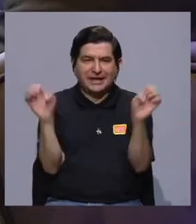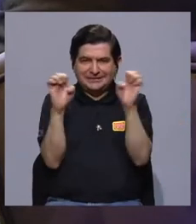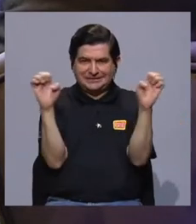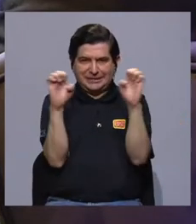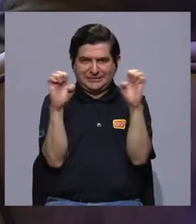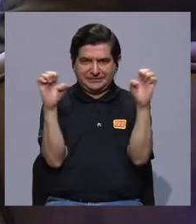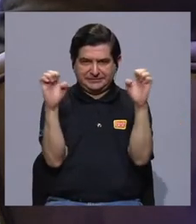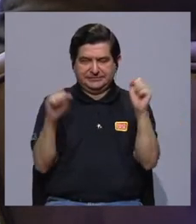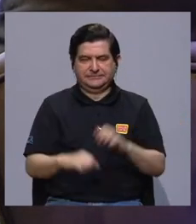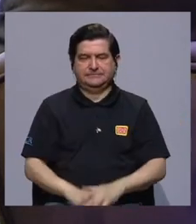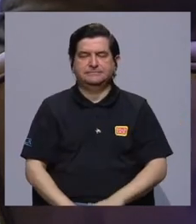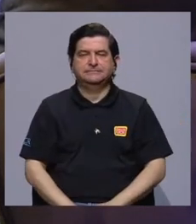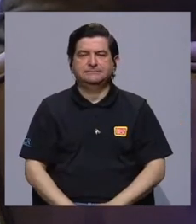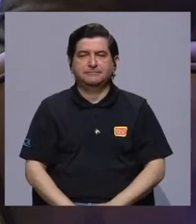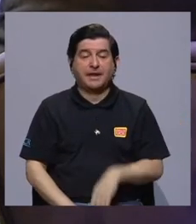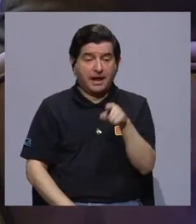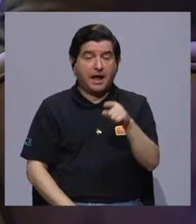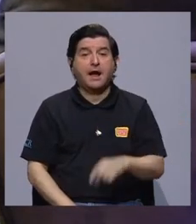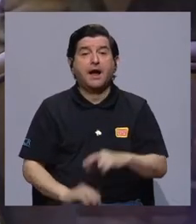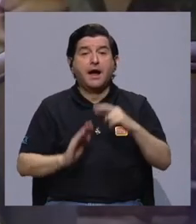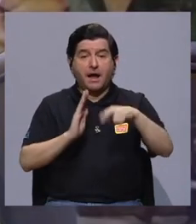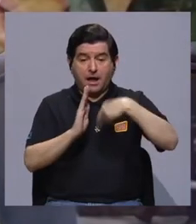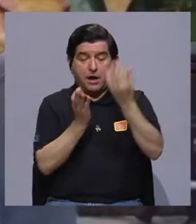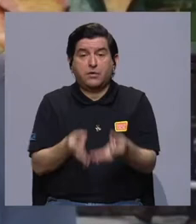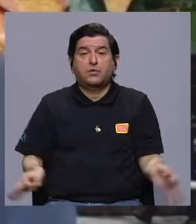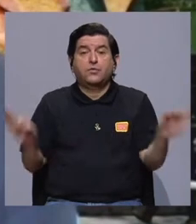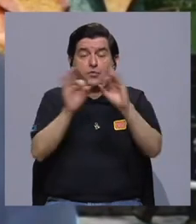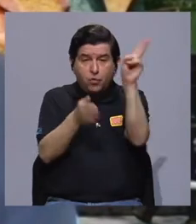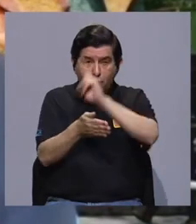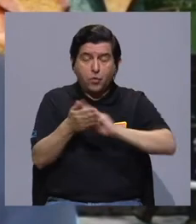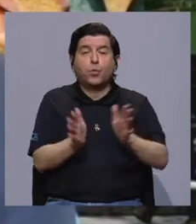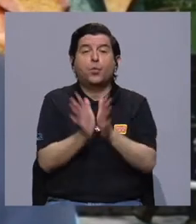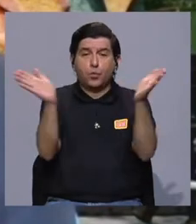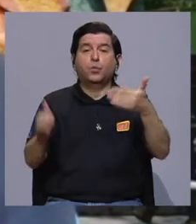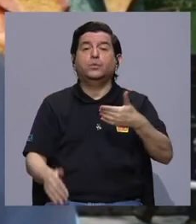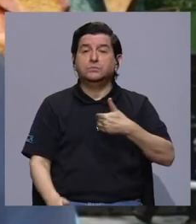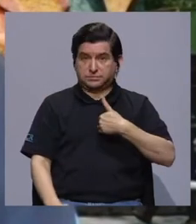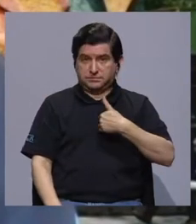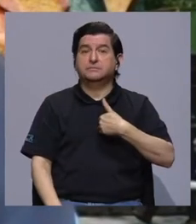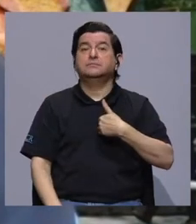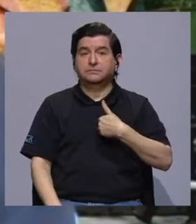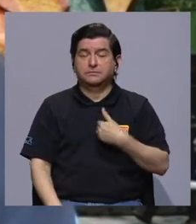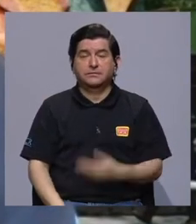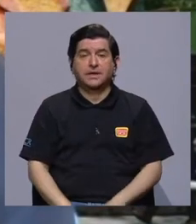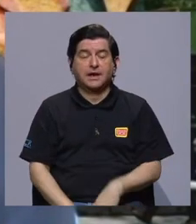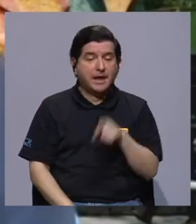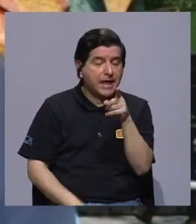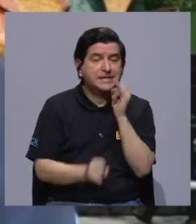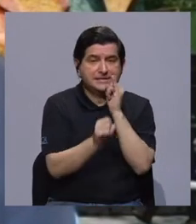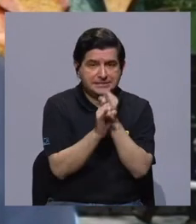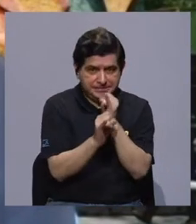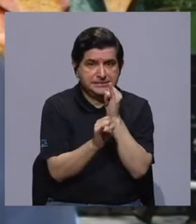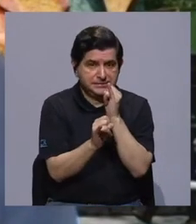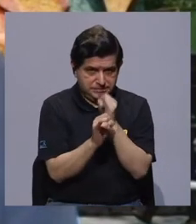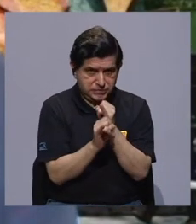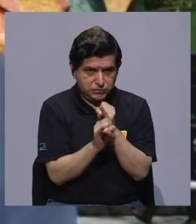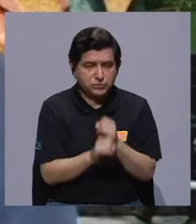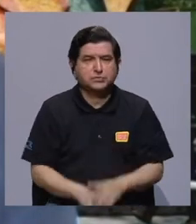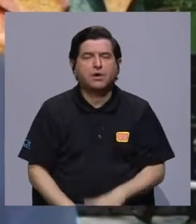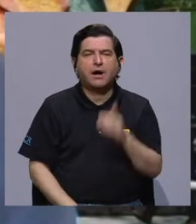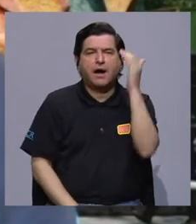emergencias, le da un rol muy importante a las universidades públicas como instancias